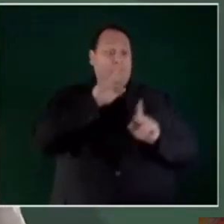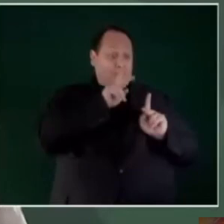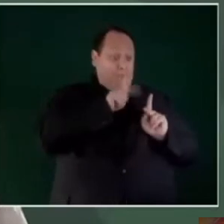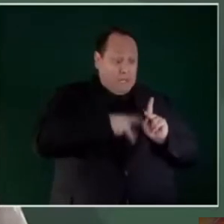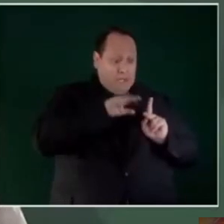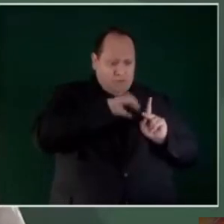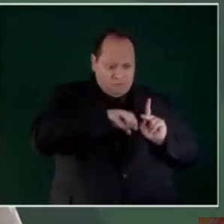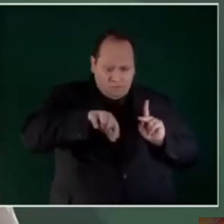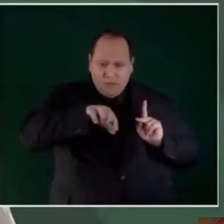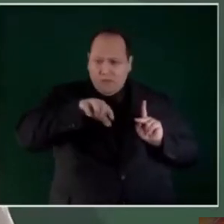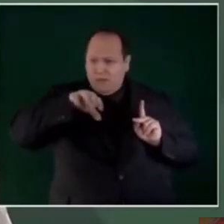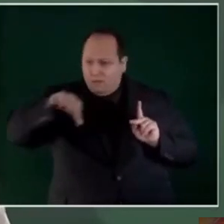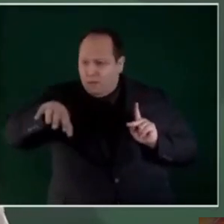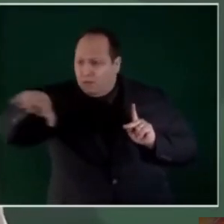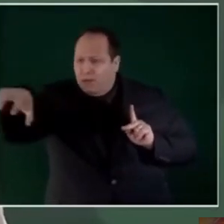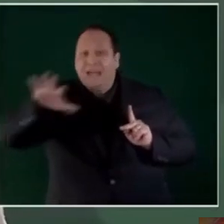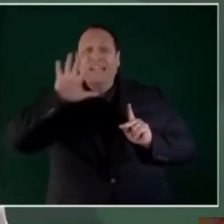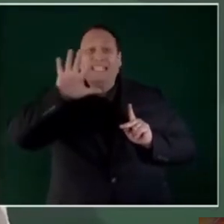tramos,